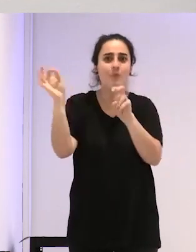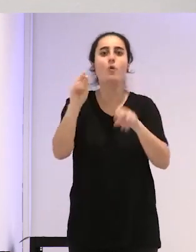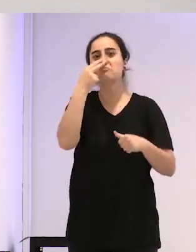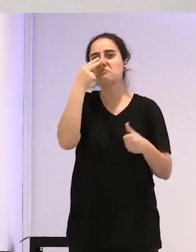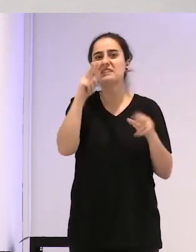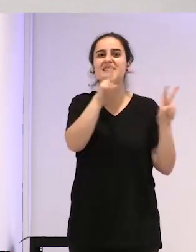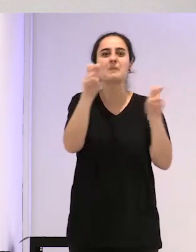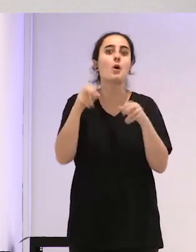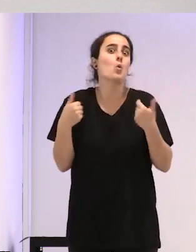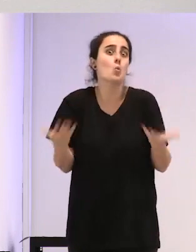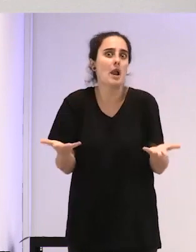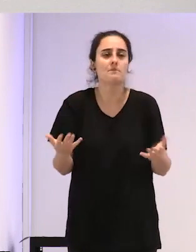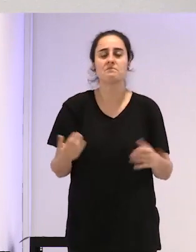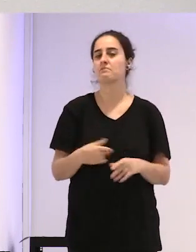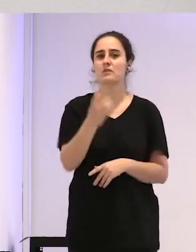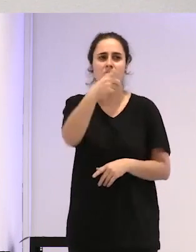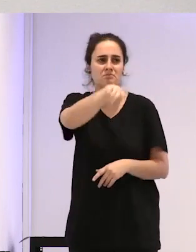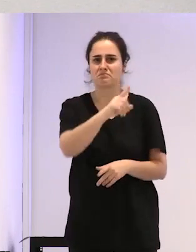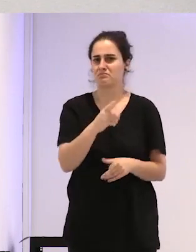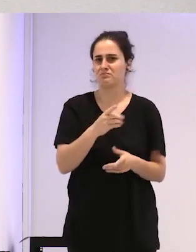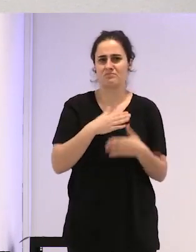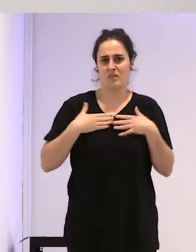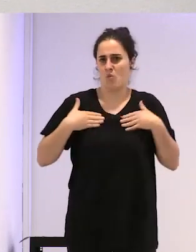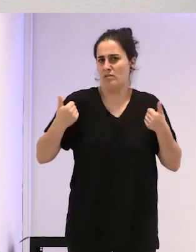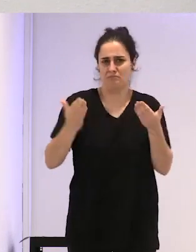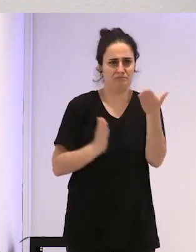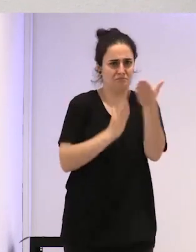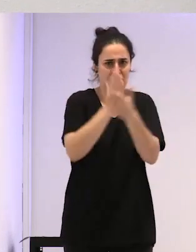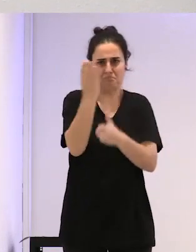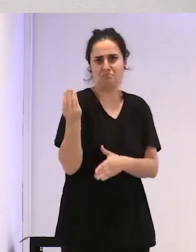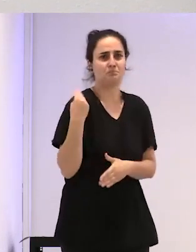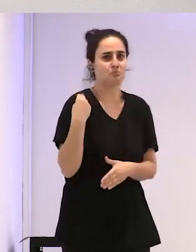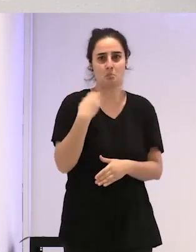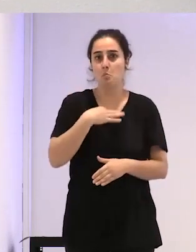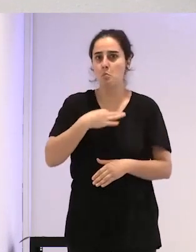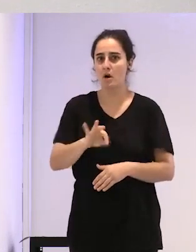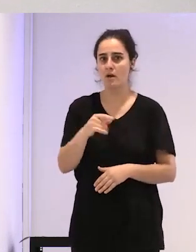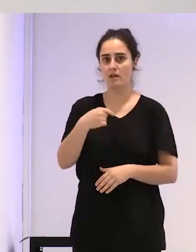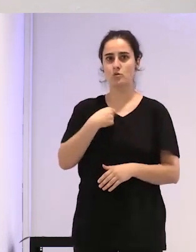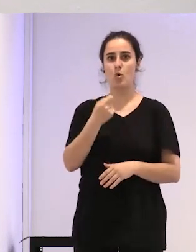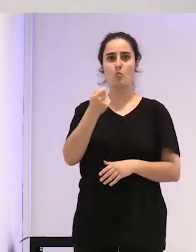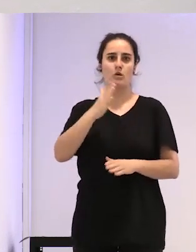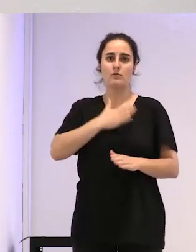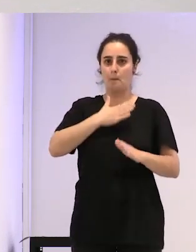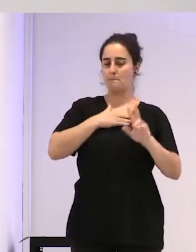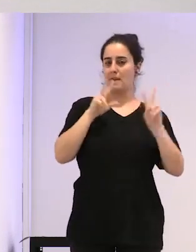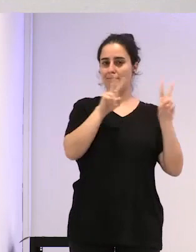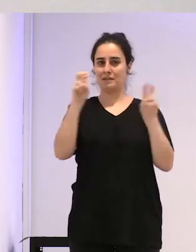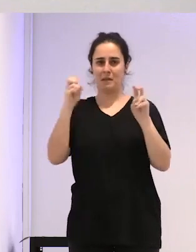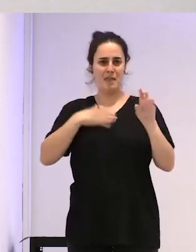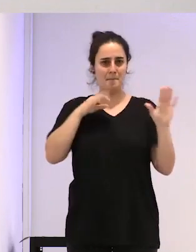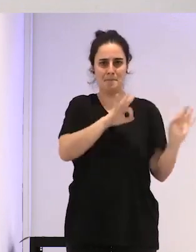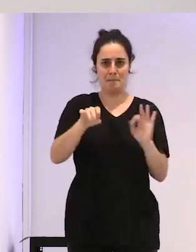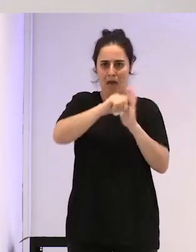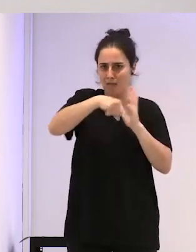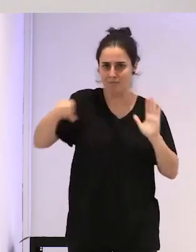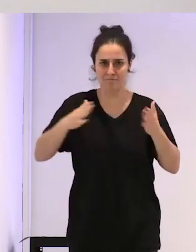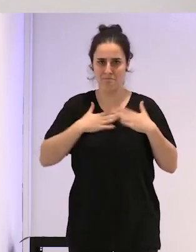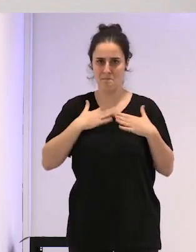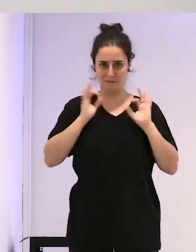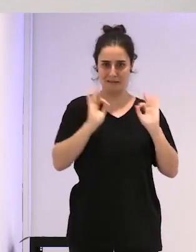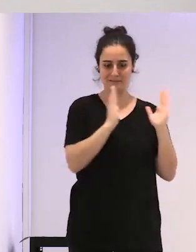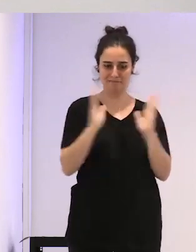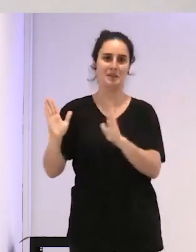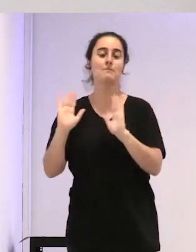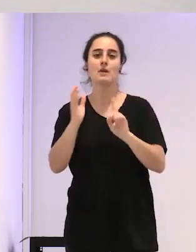lo tanto, en cualquier momento me podéis cortar, yo vengo con un poco con mi audio, ¿no? Pero en cualquier momento